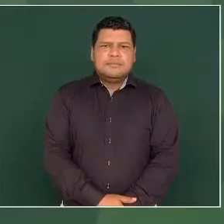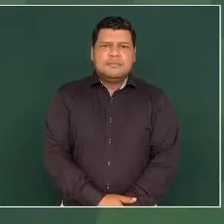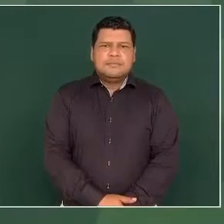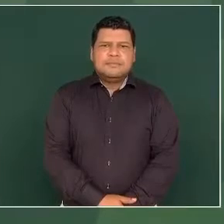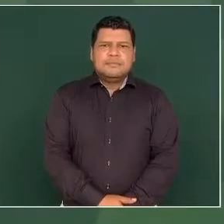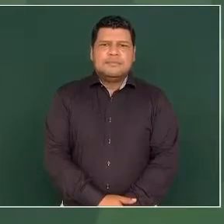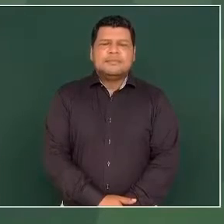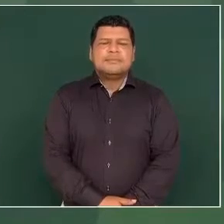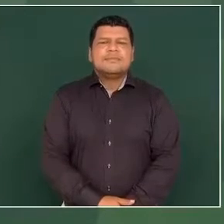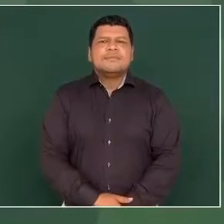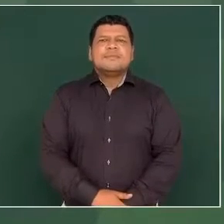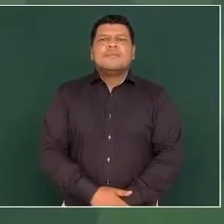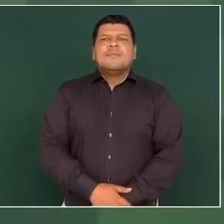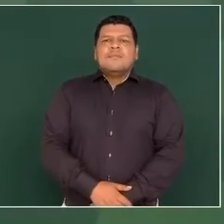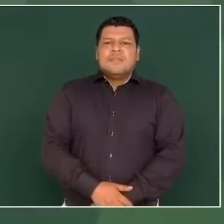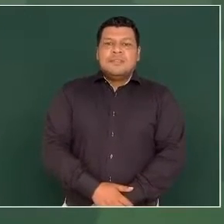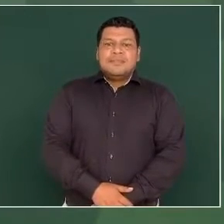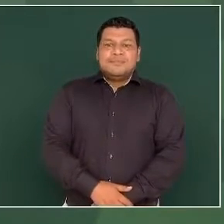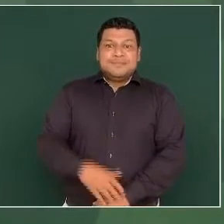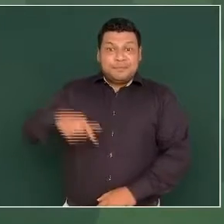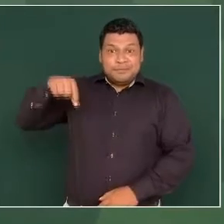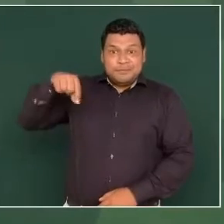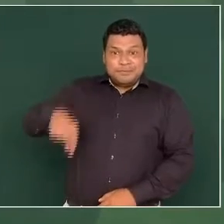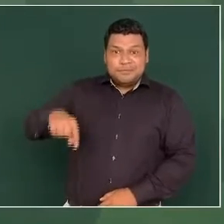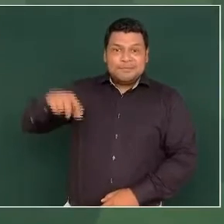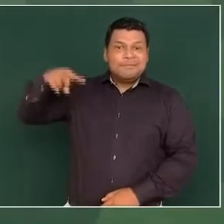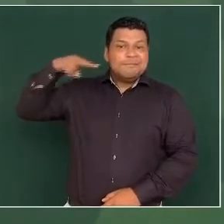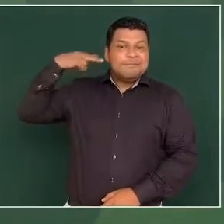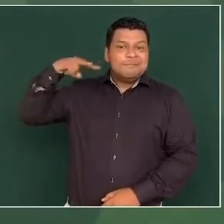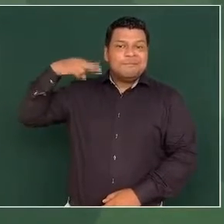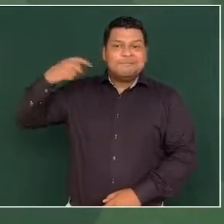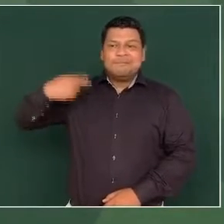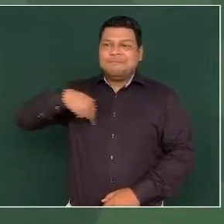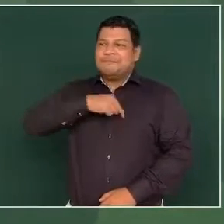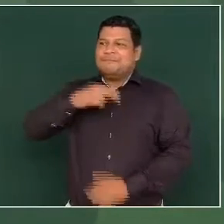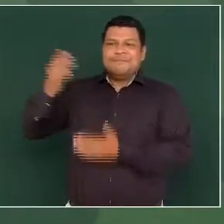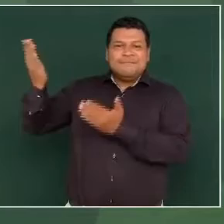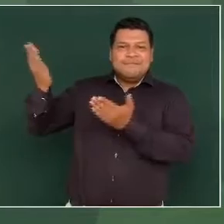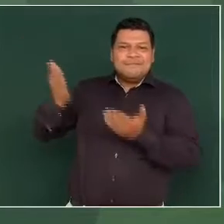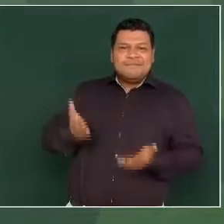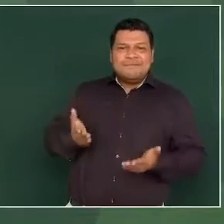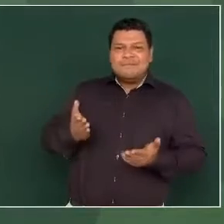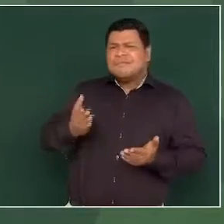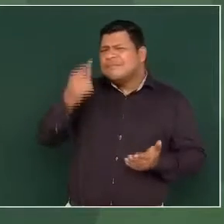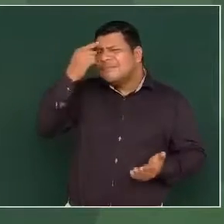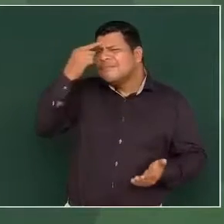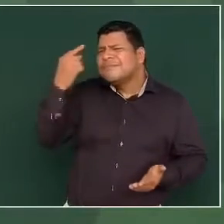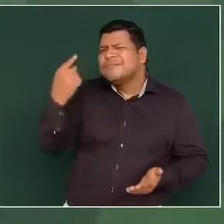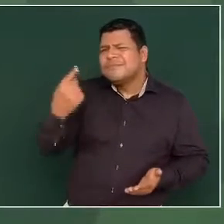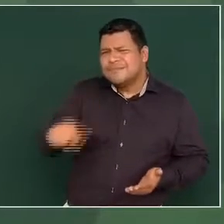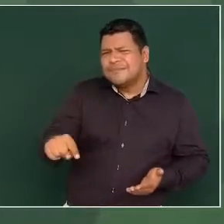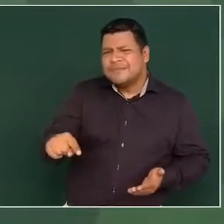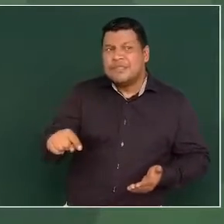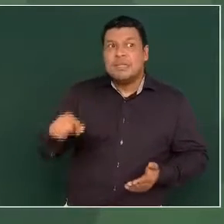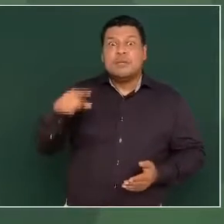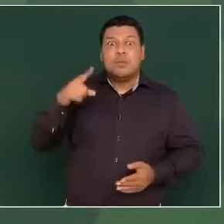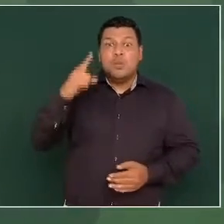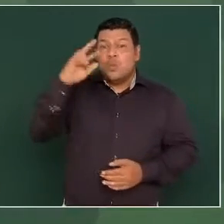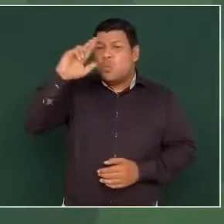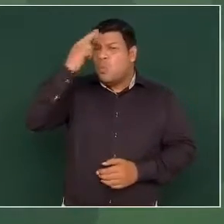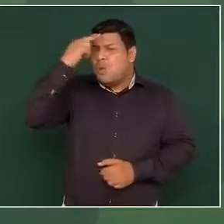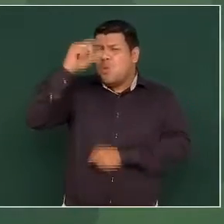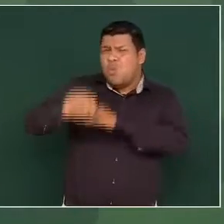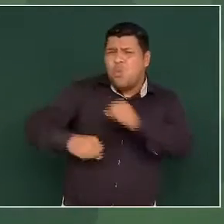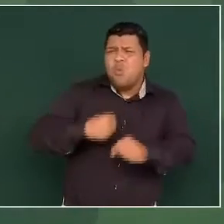conmemorar un aniversario más de